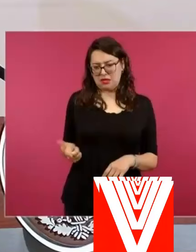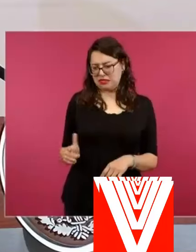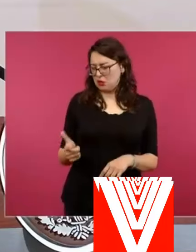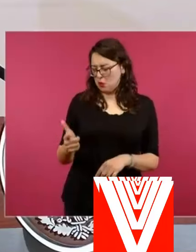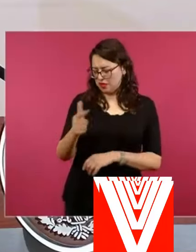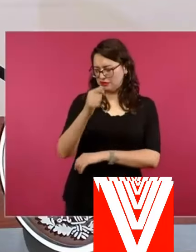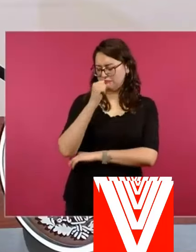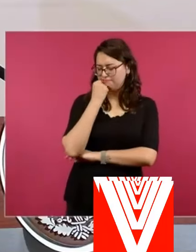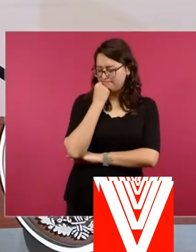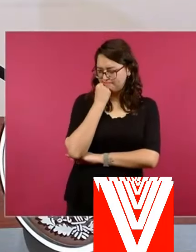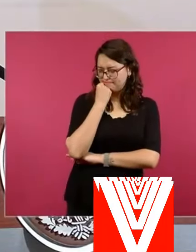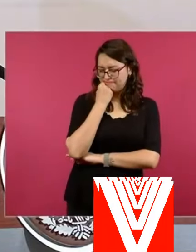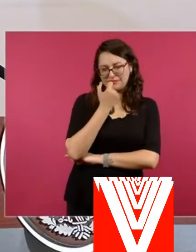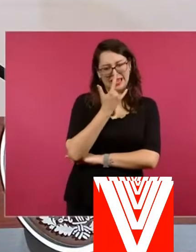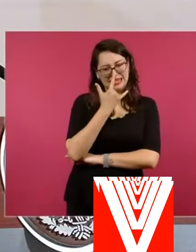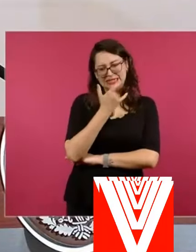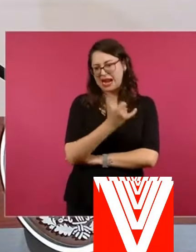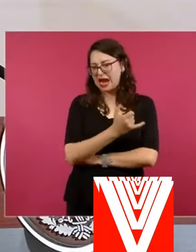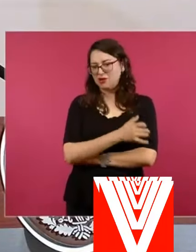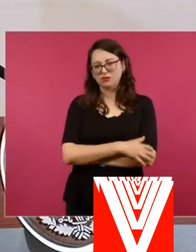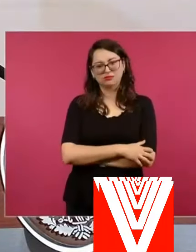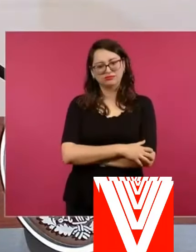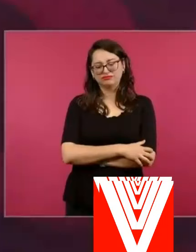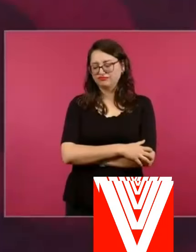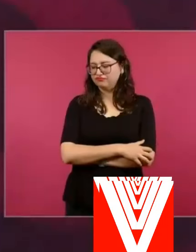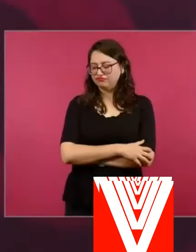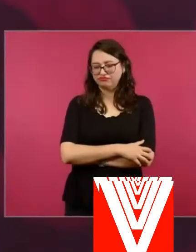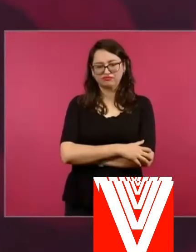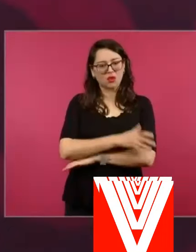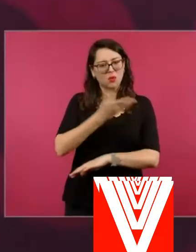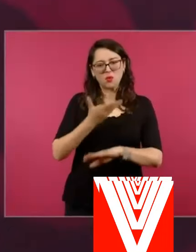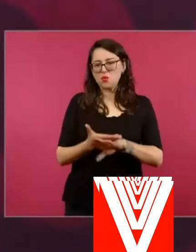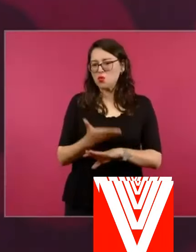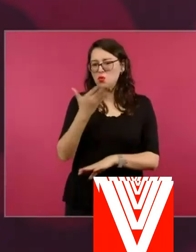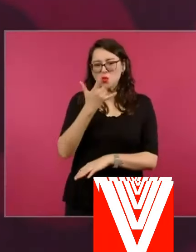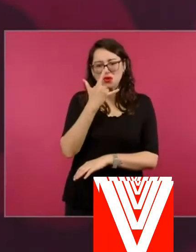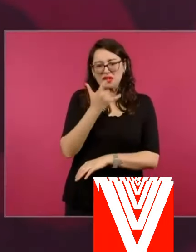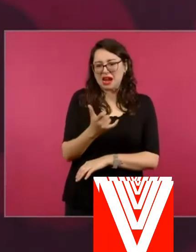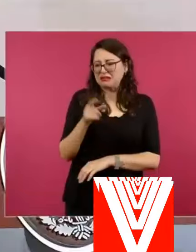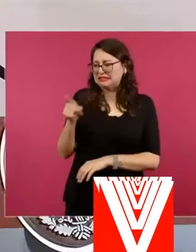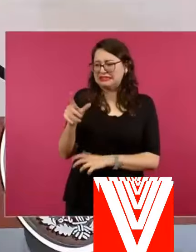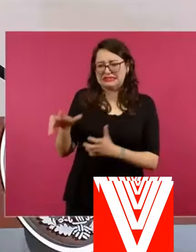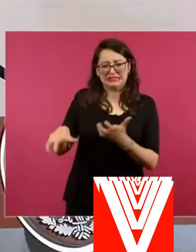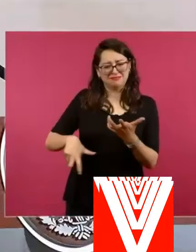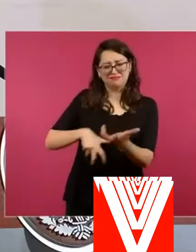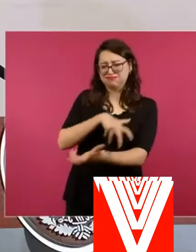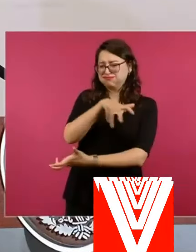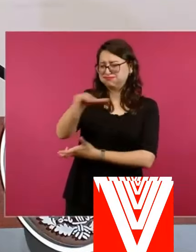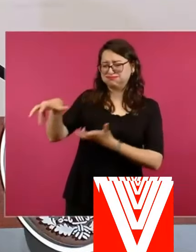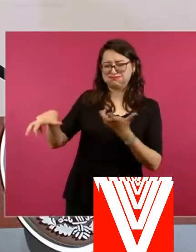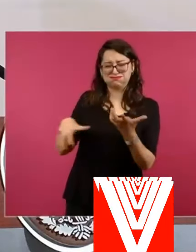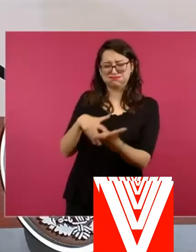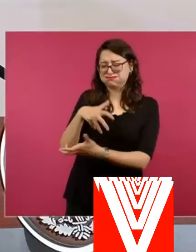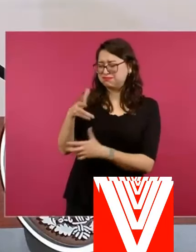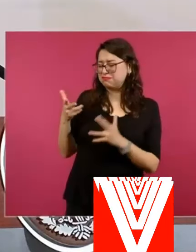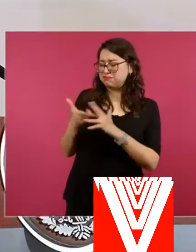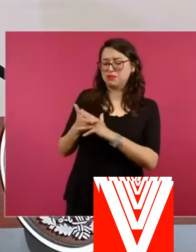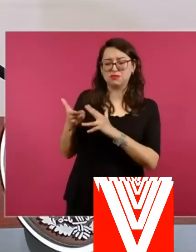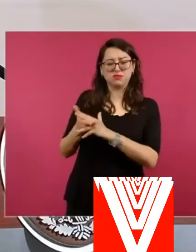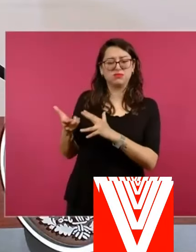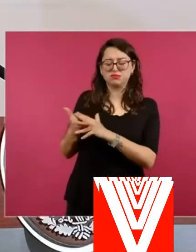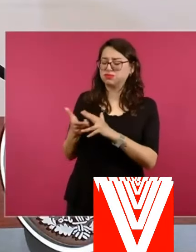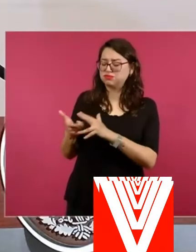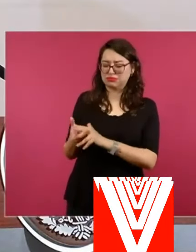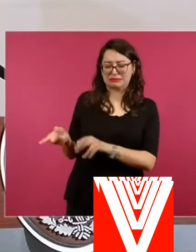porque hay bastante violencia, muchos homicidios.